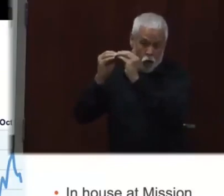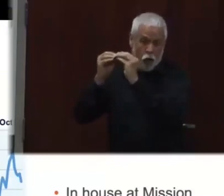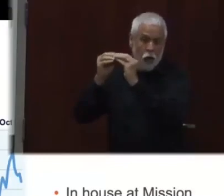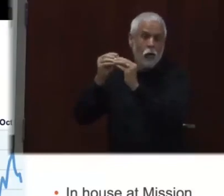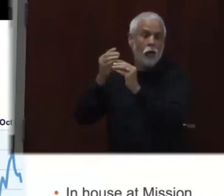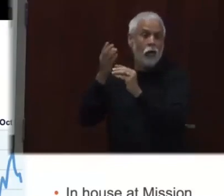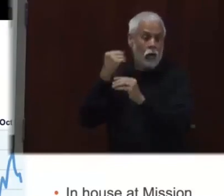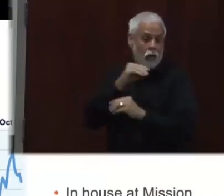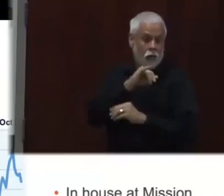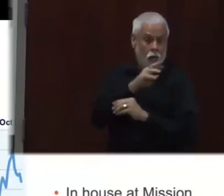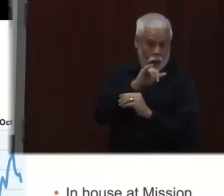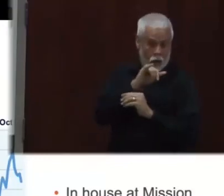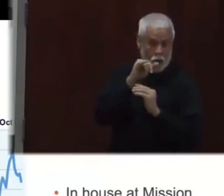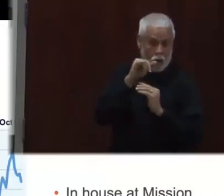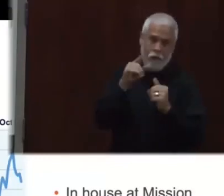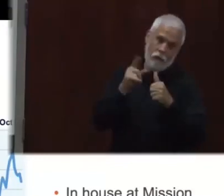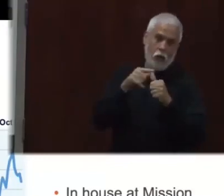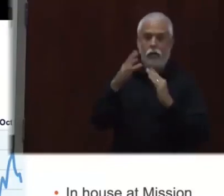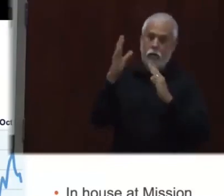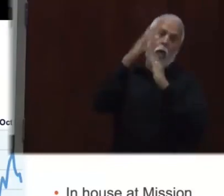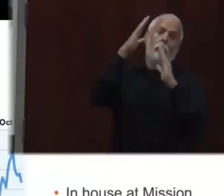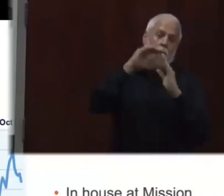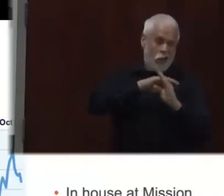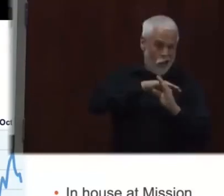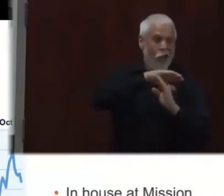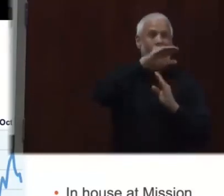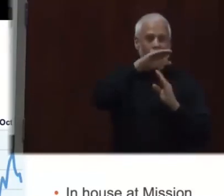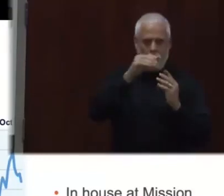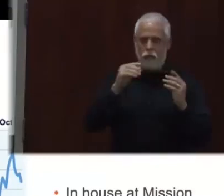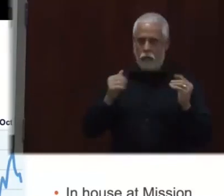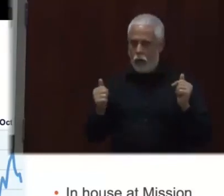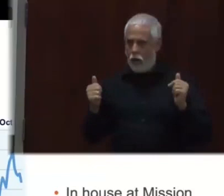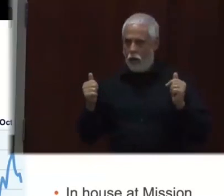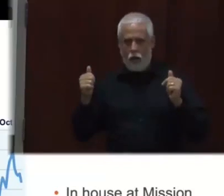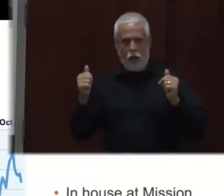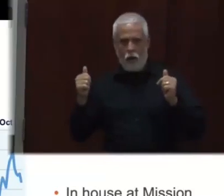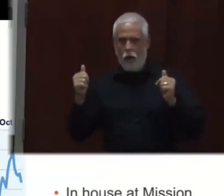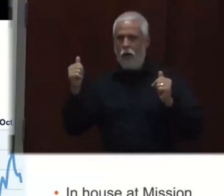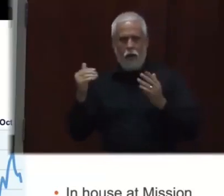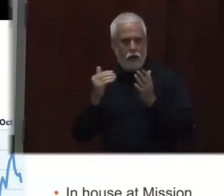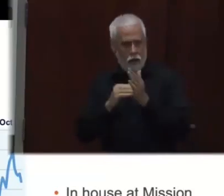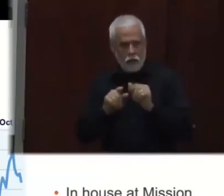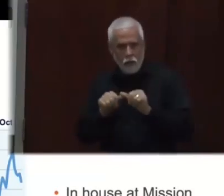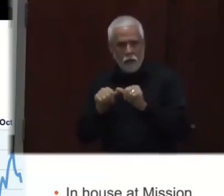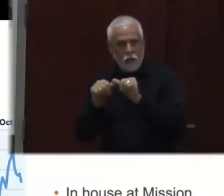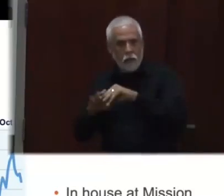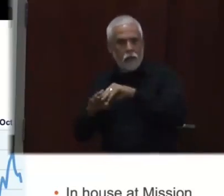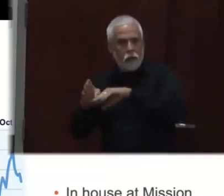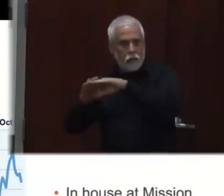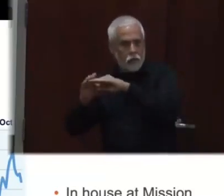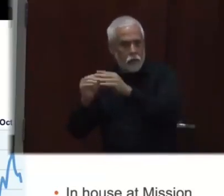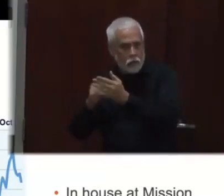han sido entre 35 o 45 pacientes en el sistema de salud. Y más